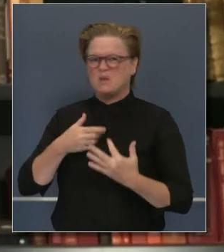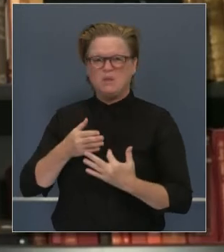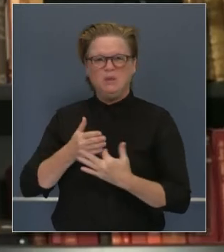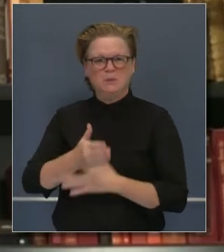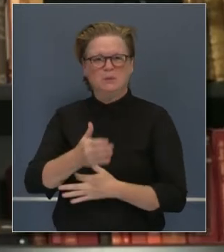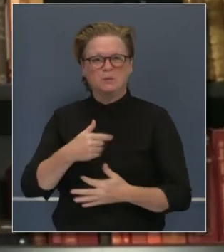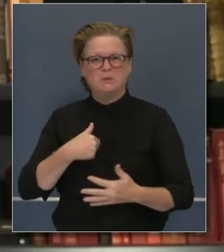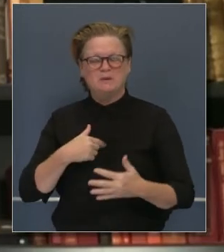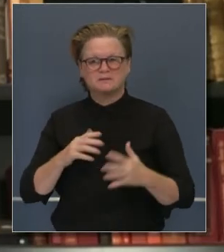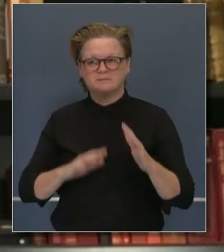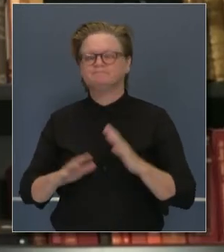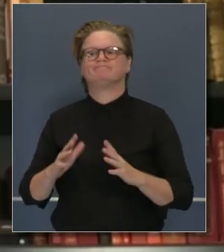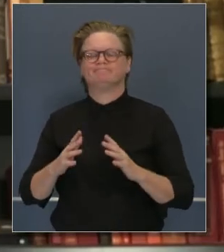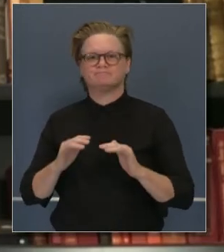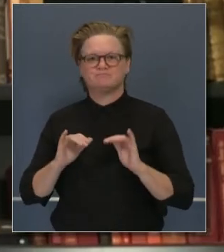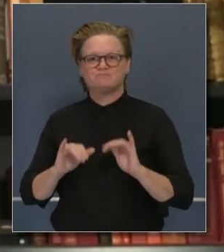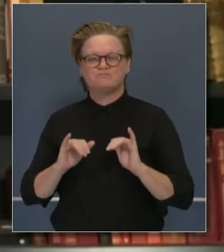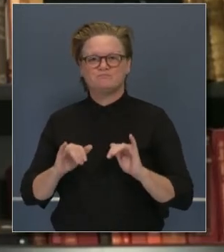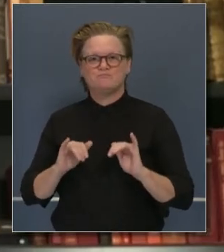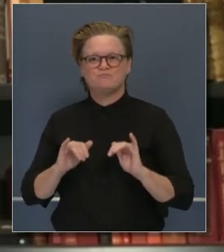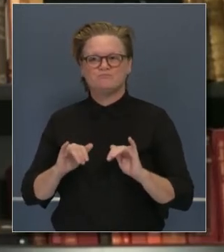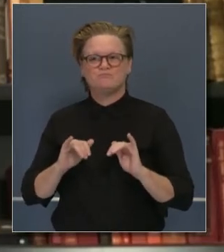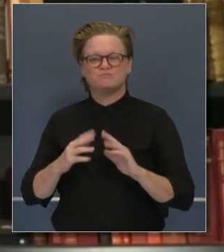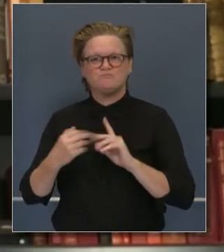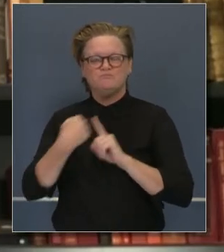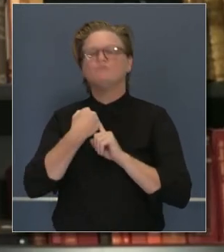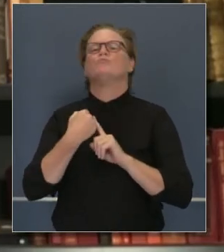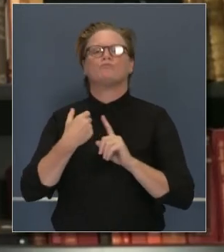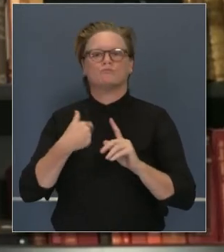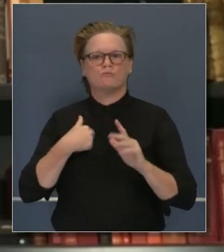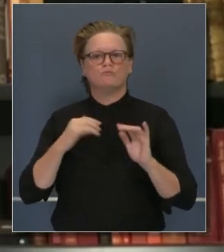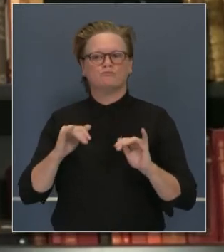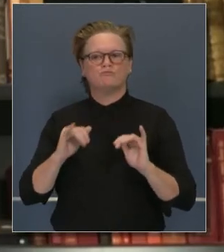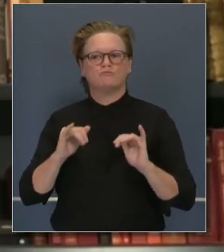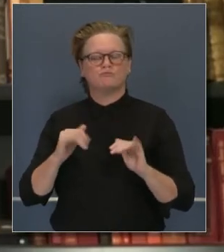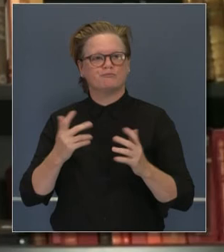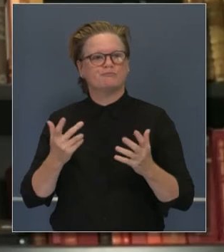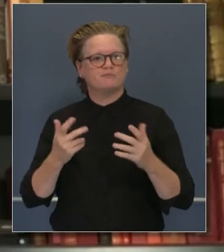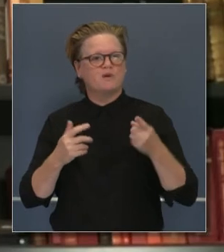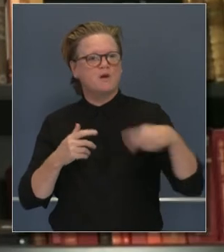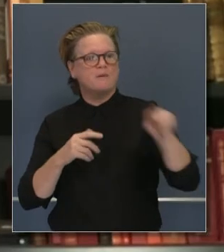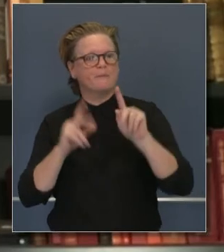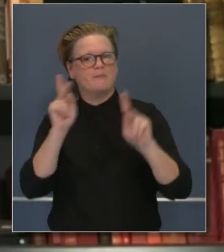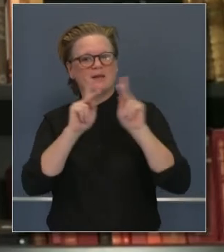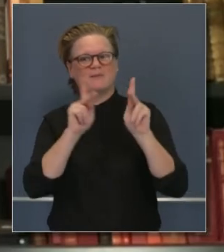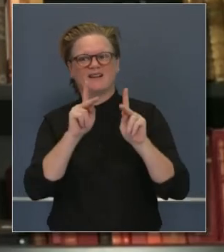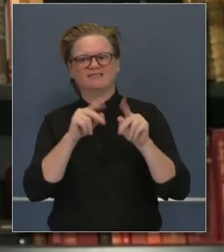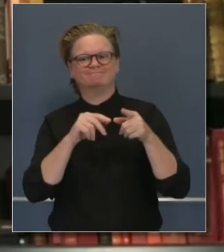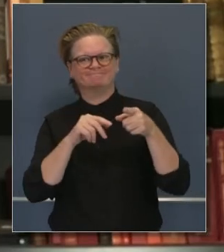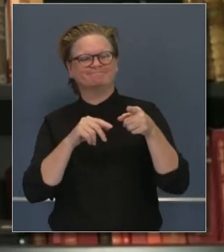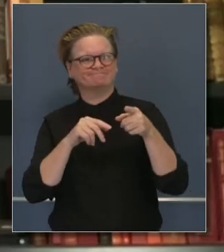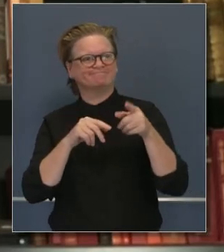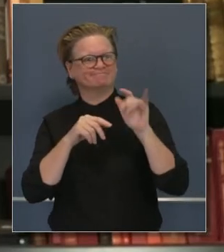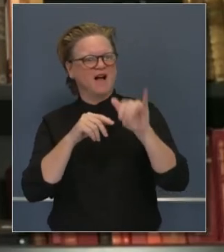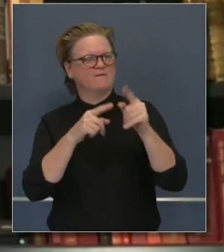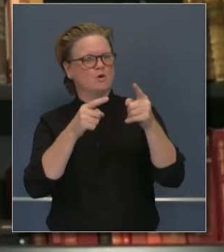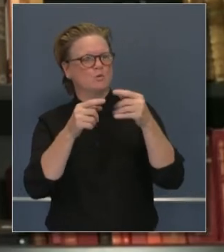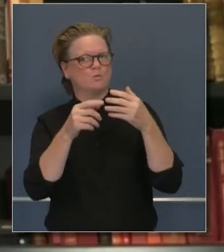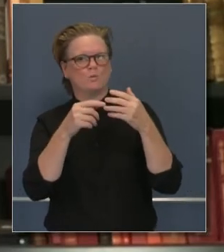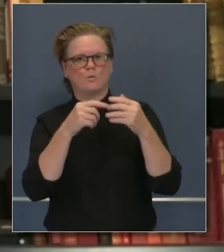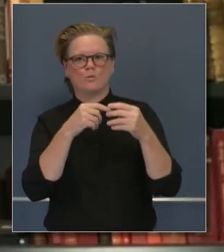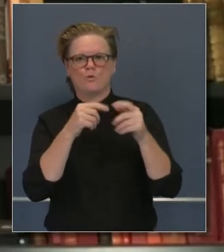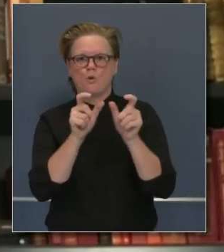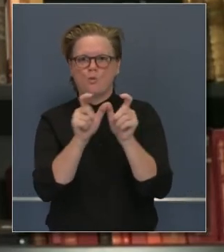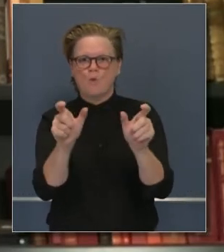para muchos. Y es algo que ha afectado a mucha gente personalmente, para mí personalmente en los últimos días.